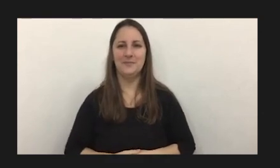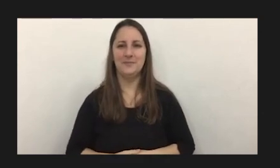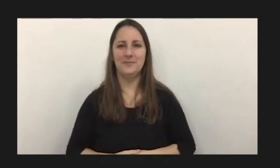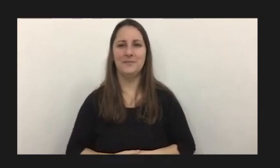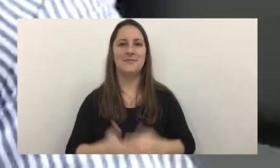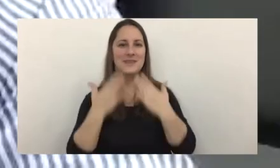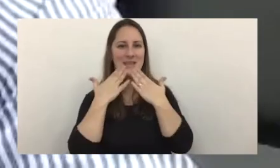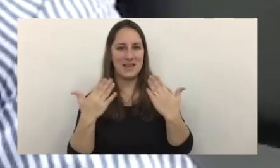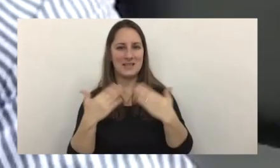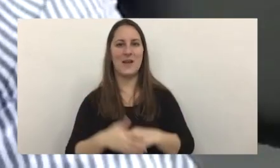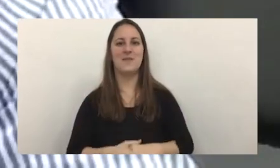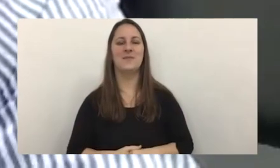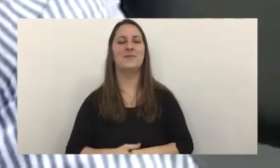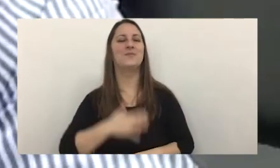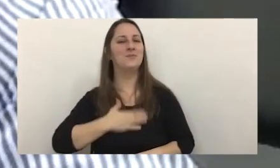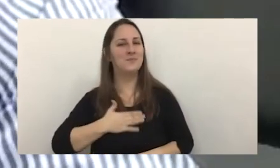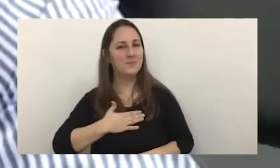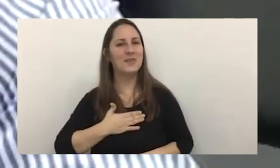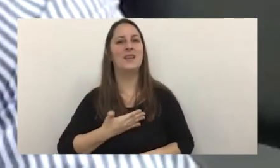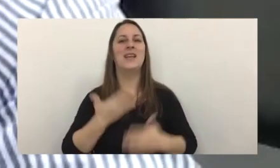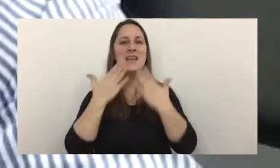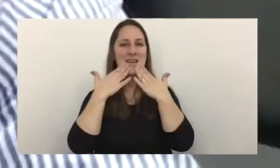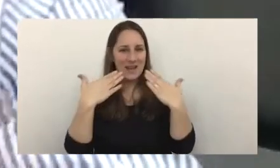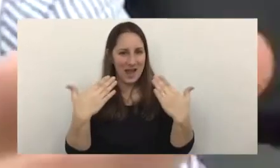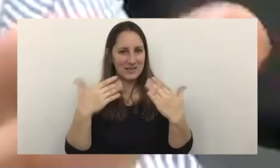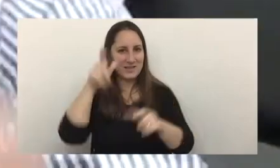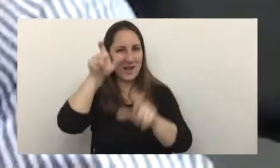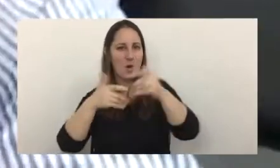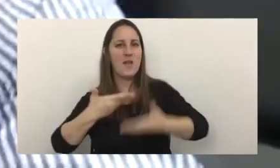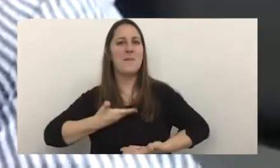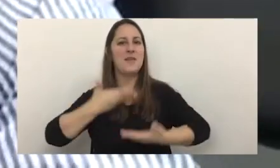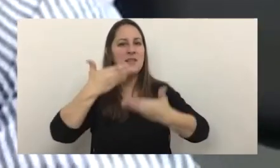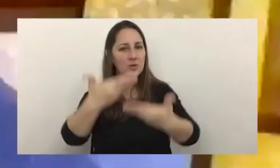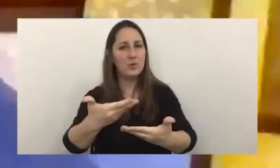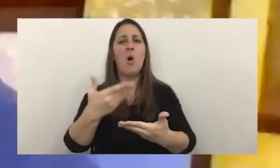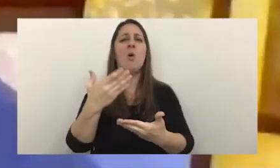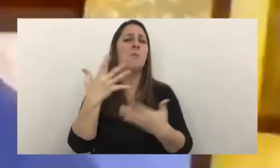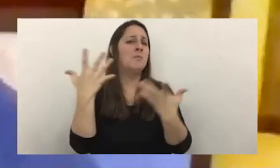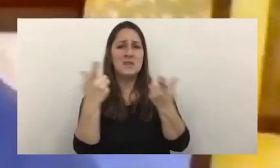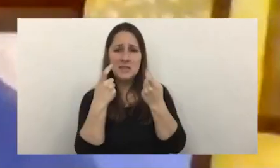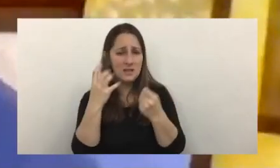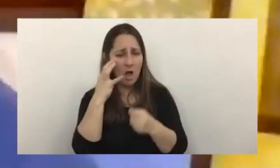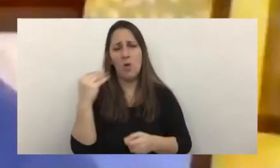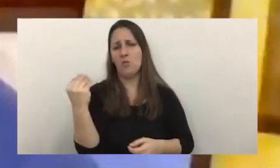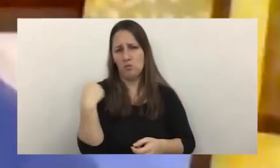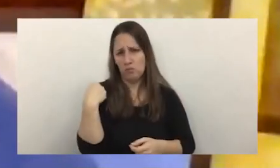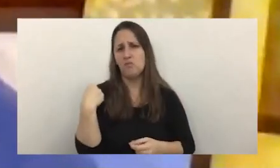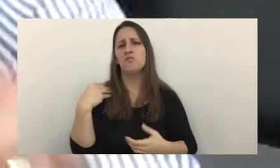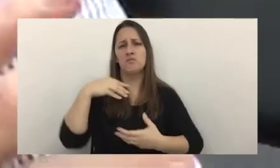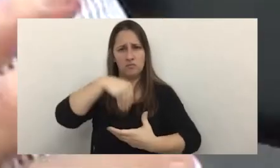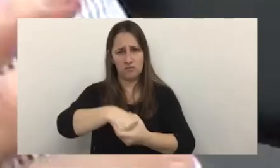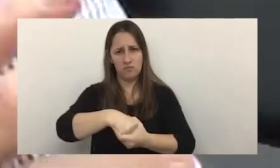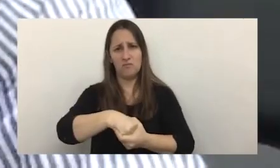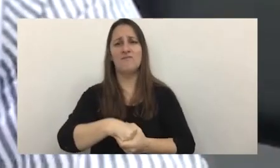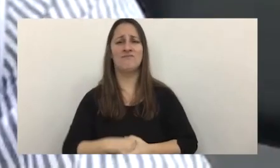gracias como no un placer Agustina gracias a todos por la invitación cuenten conmigo con nuestra colaboración